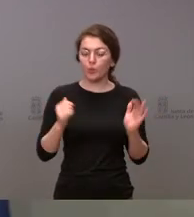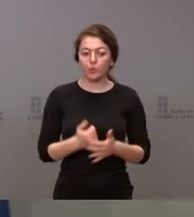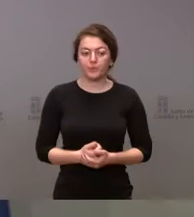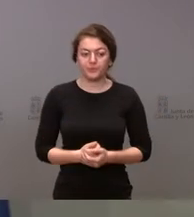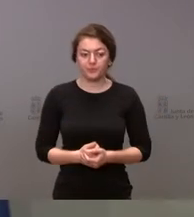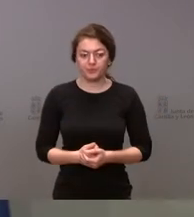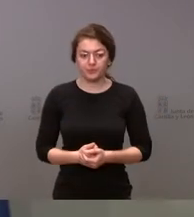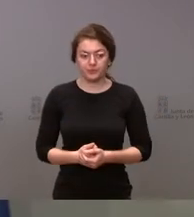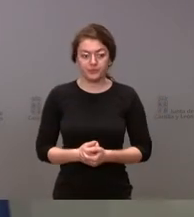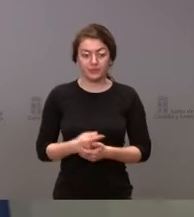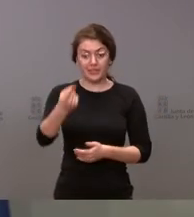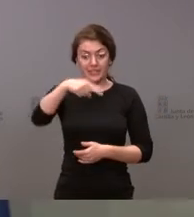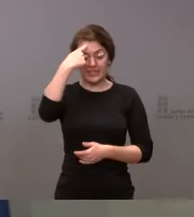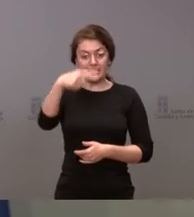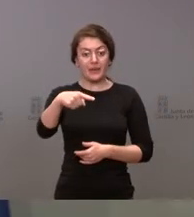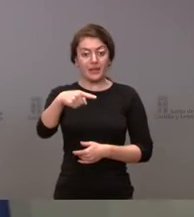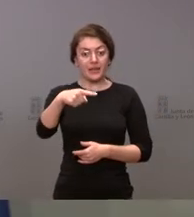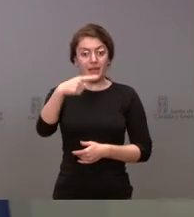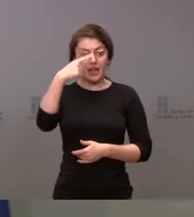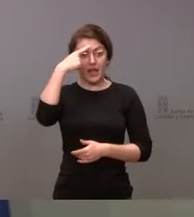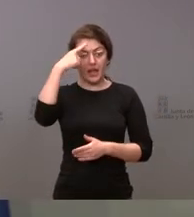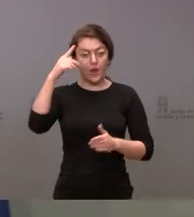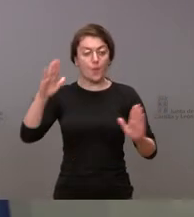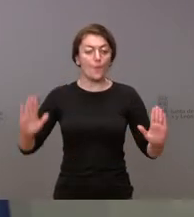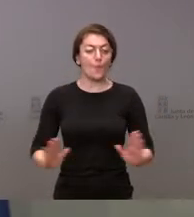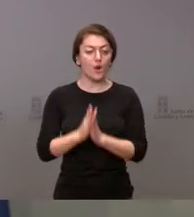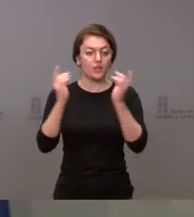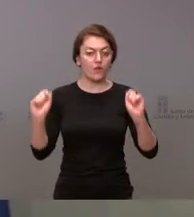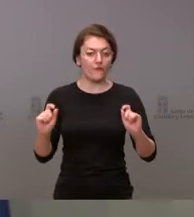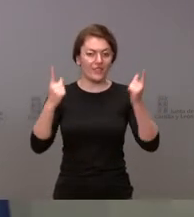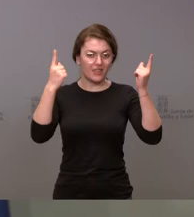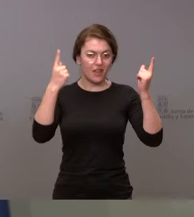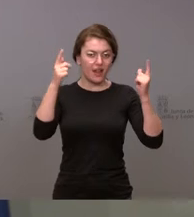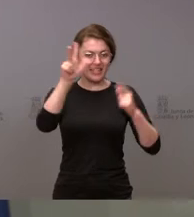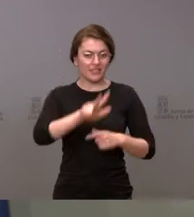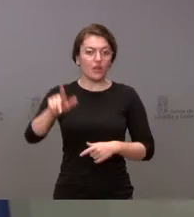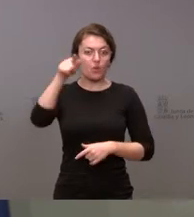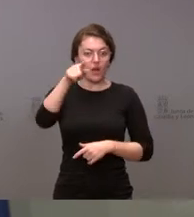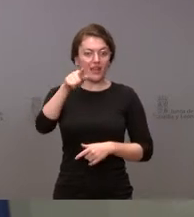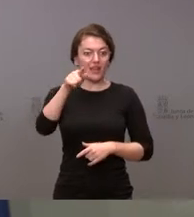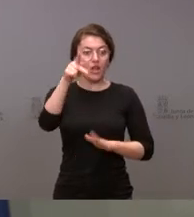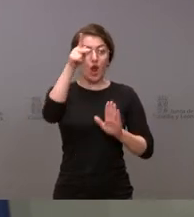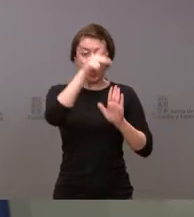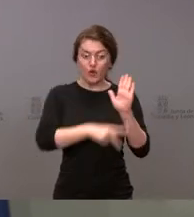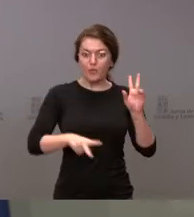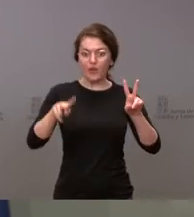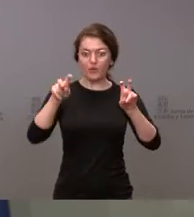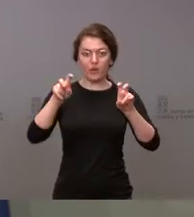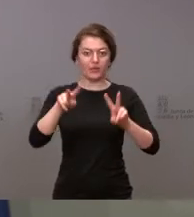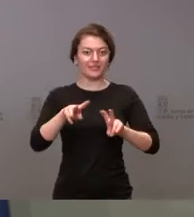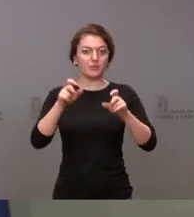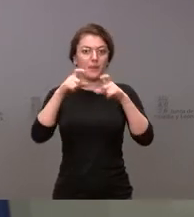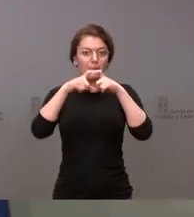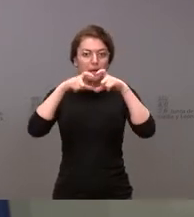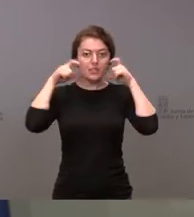Bueno, ustedes saben que se ha publicado en el boletín oficial del Estado la norma nueva sobre las mascarillas, sobre las condiciones de